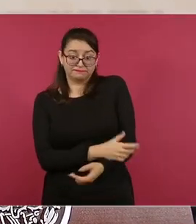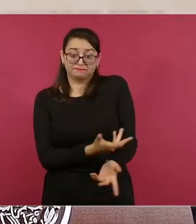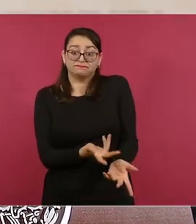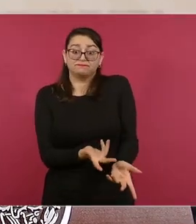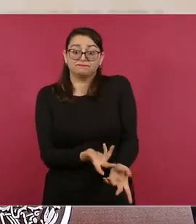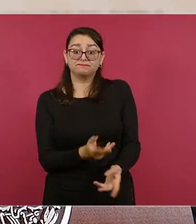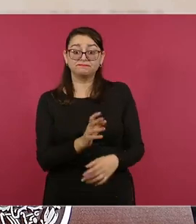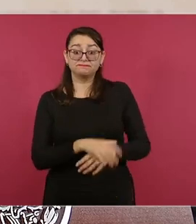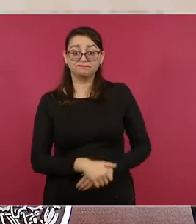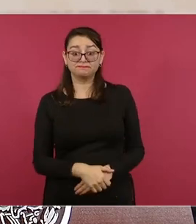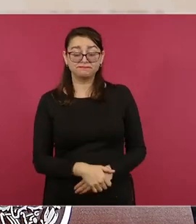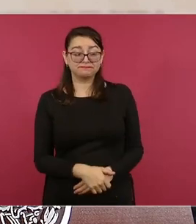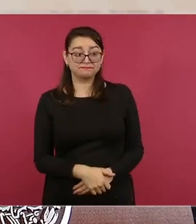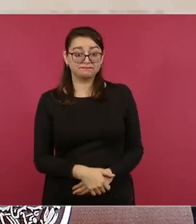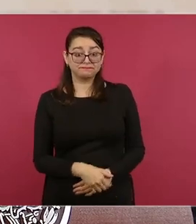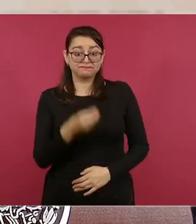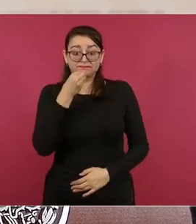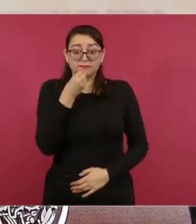Porque la gente